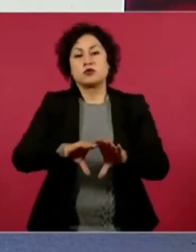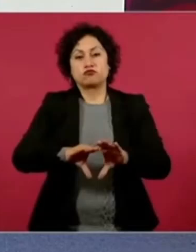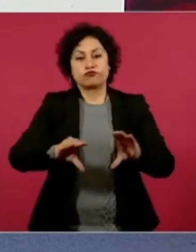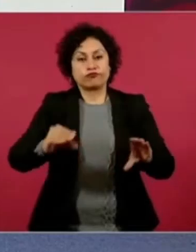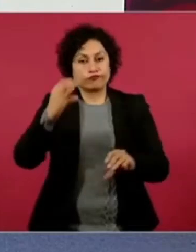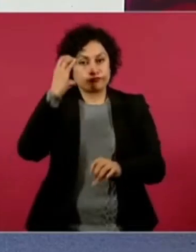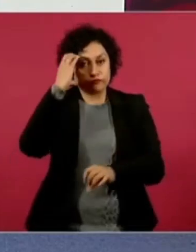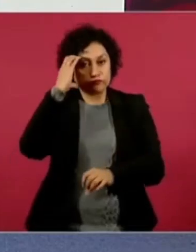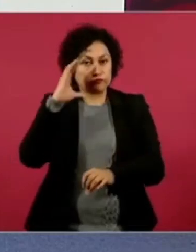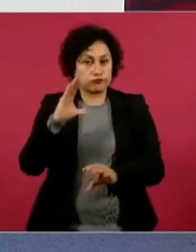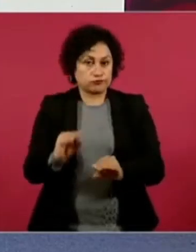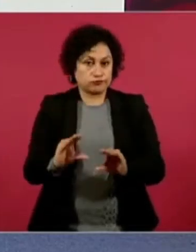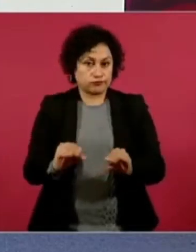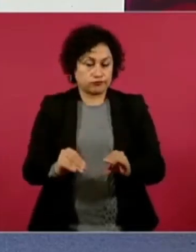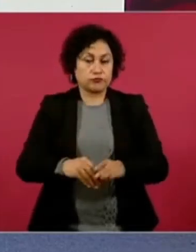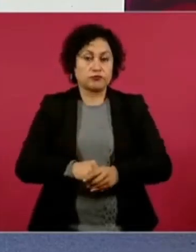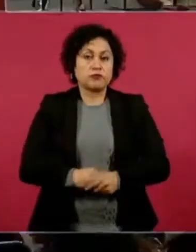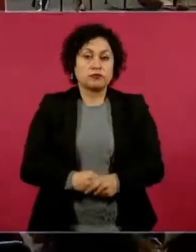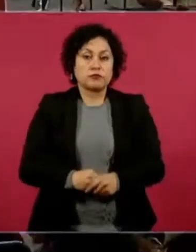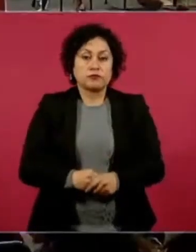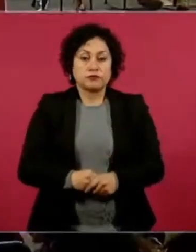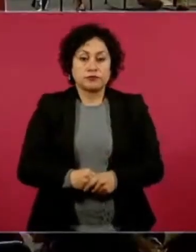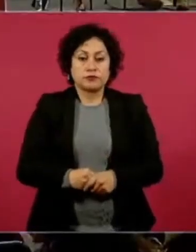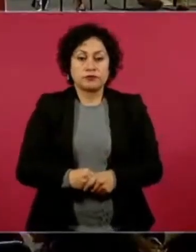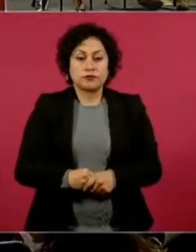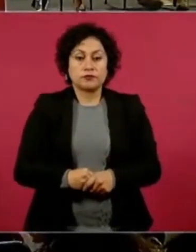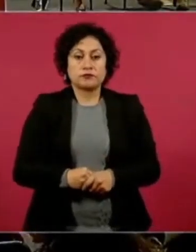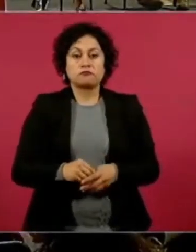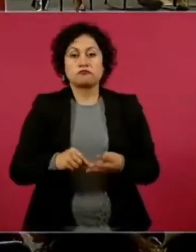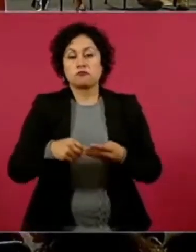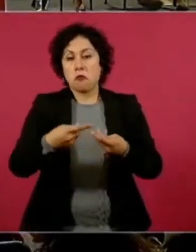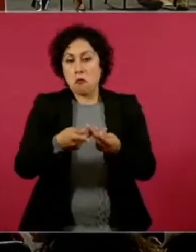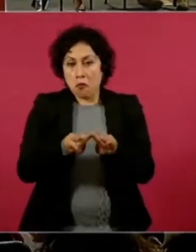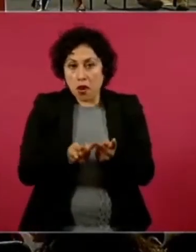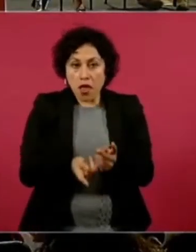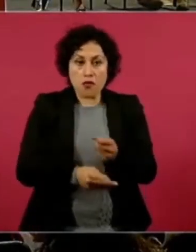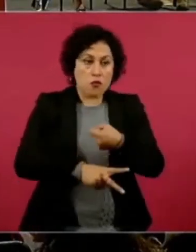vajillas.